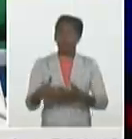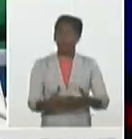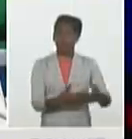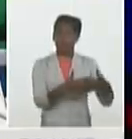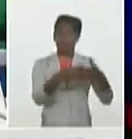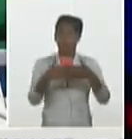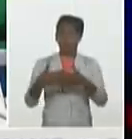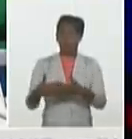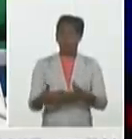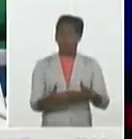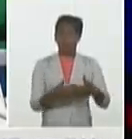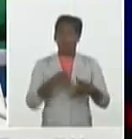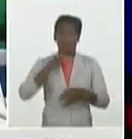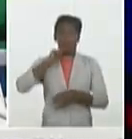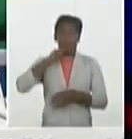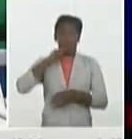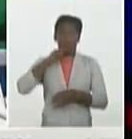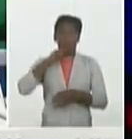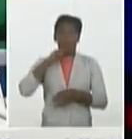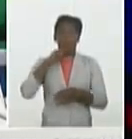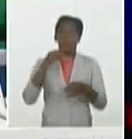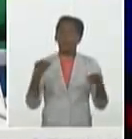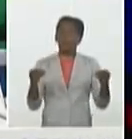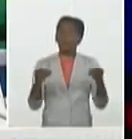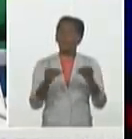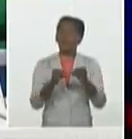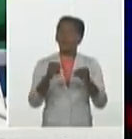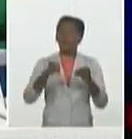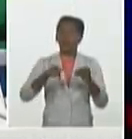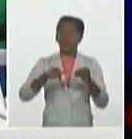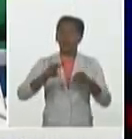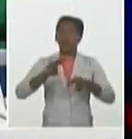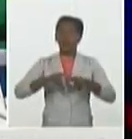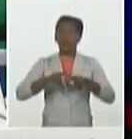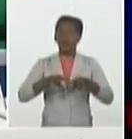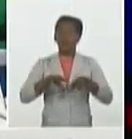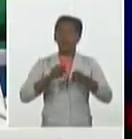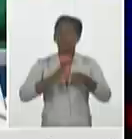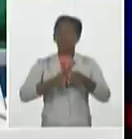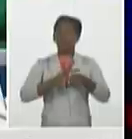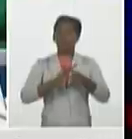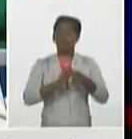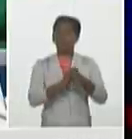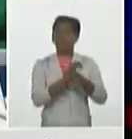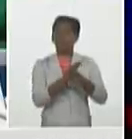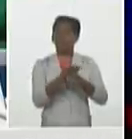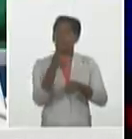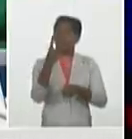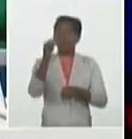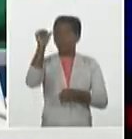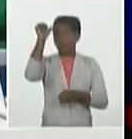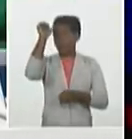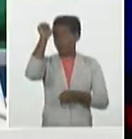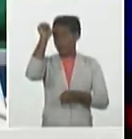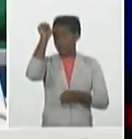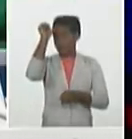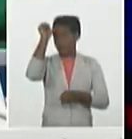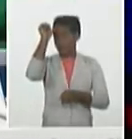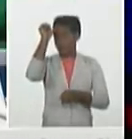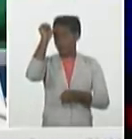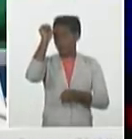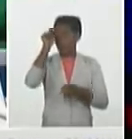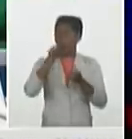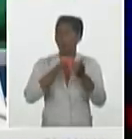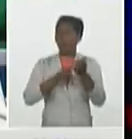también también transmisión autóctona de La Habana y una India también autóctono de la provincia de